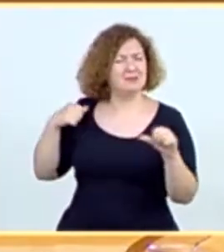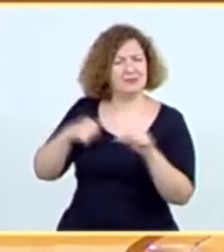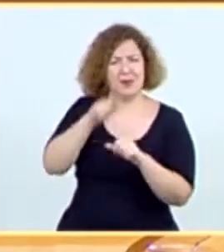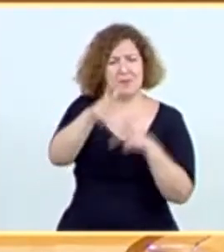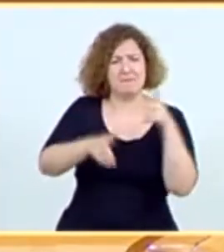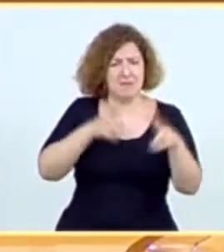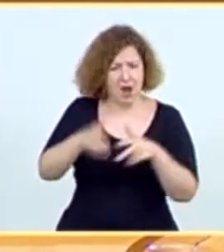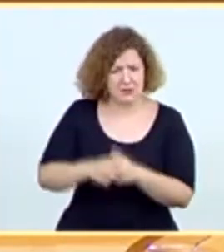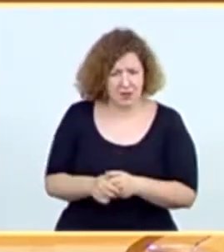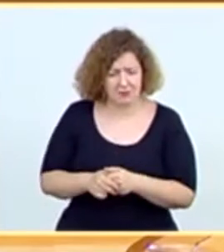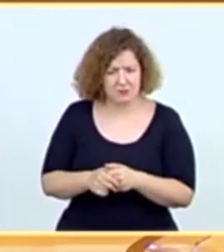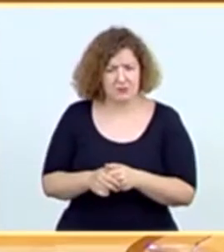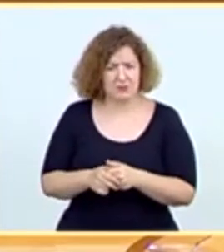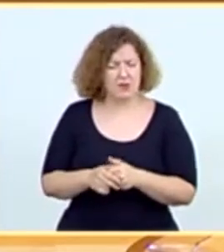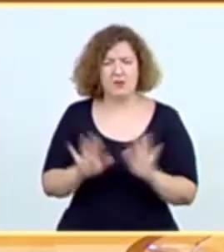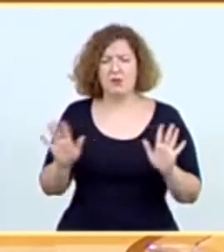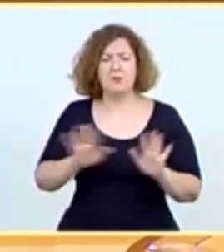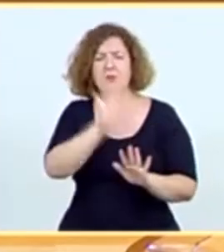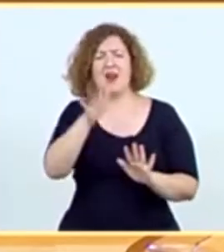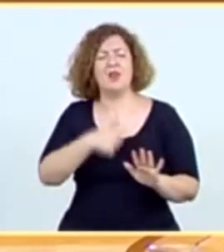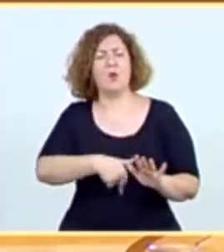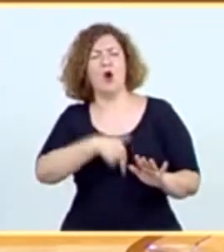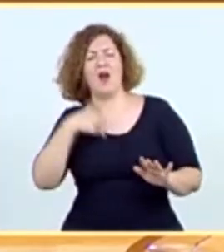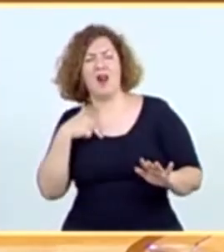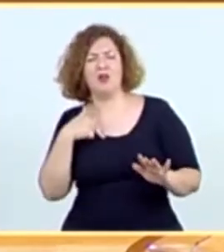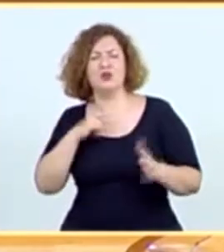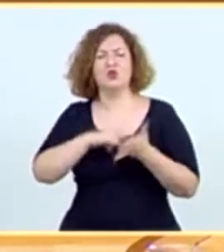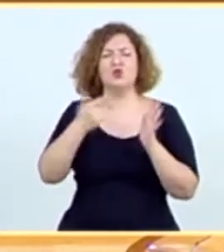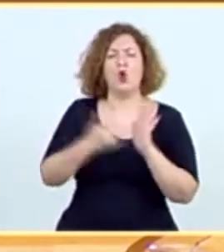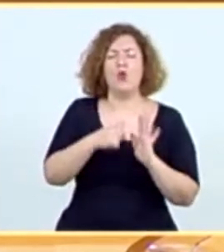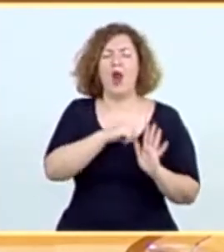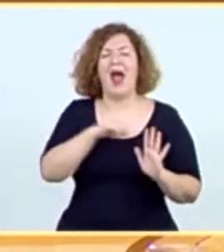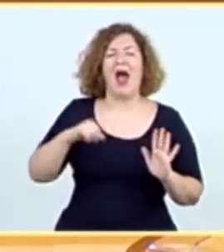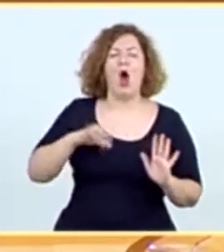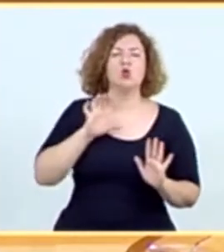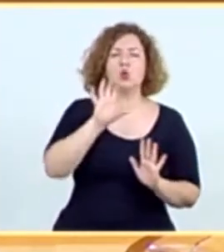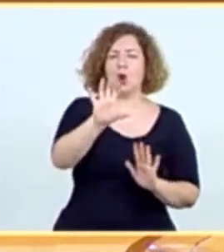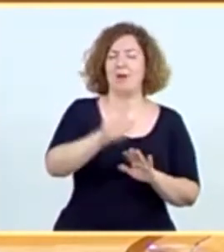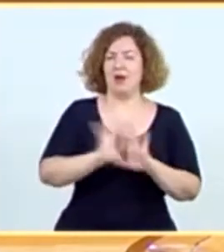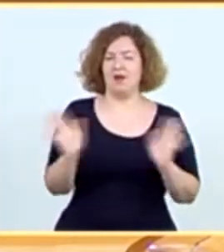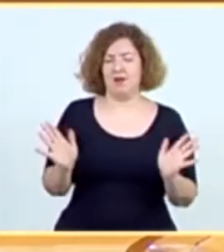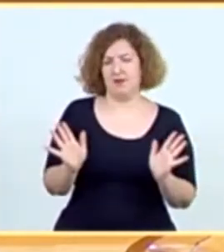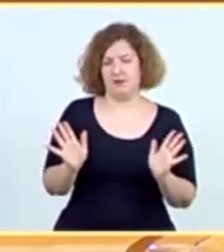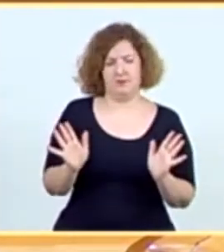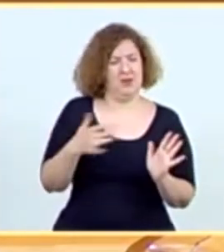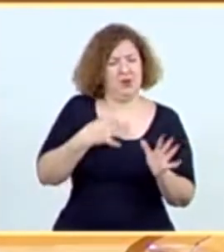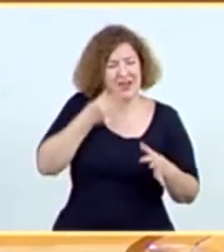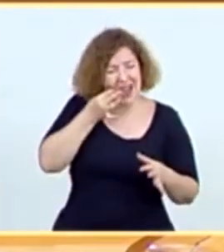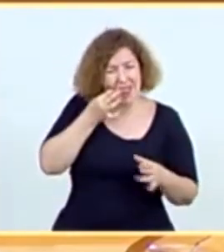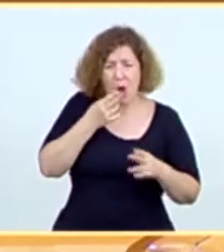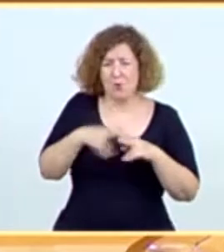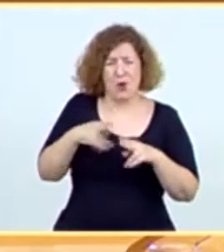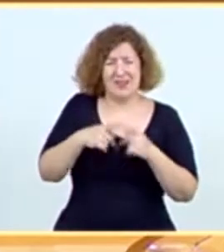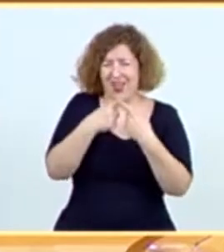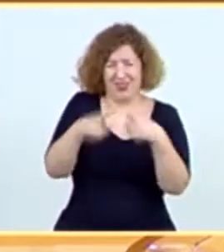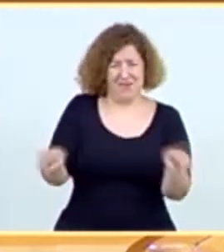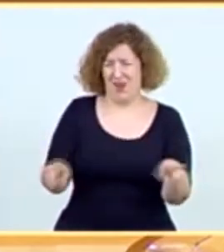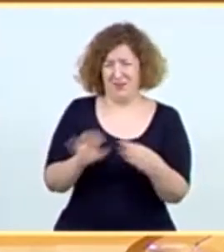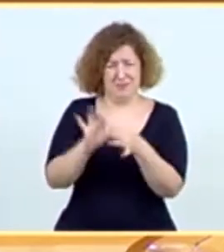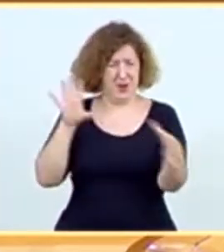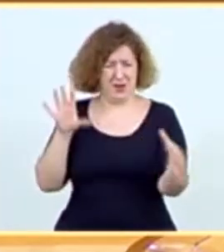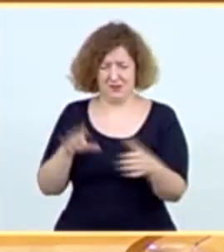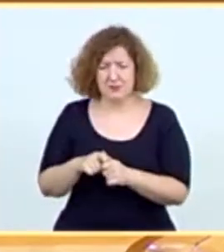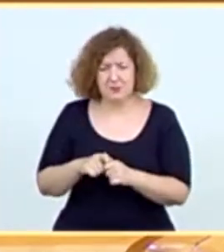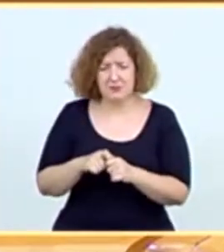Se han abandonado generalizando de manera artificiosa una solución autonómica para realidades políticas completamente diferentes y